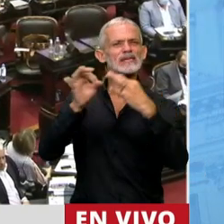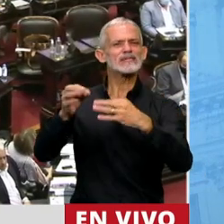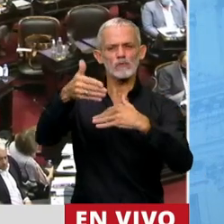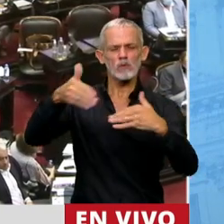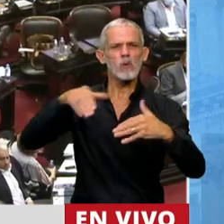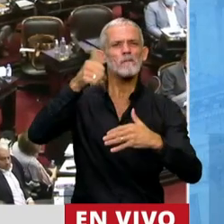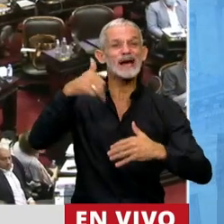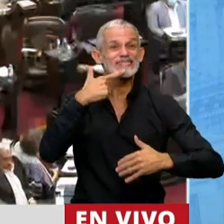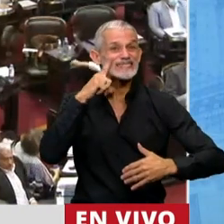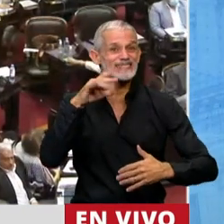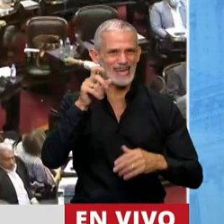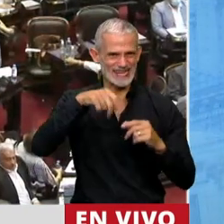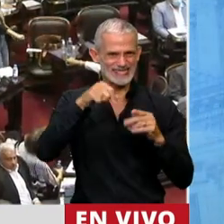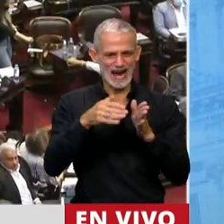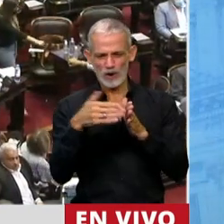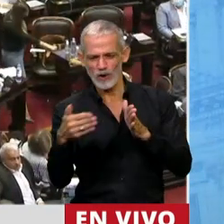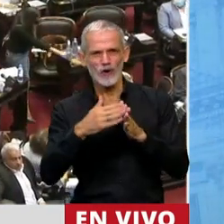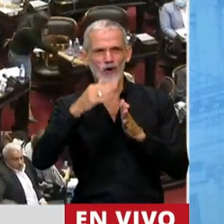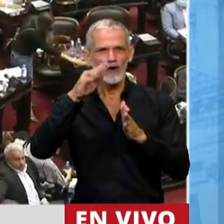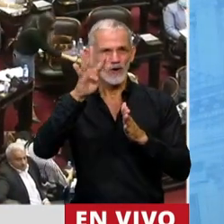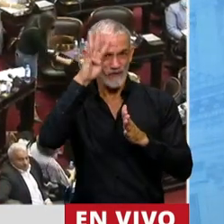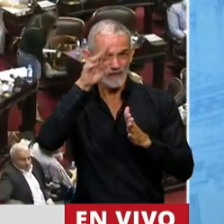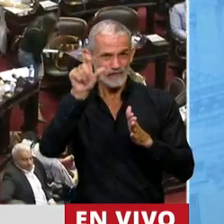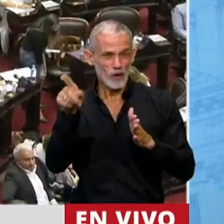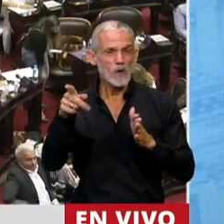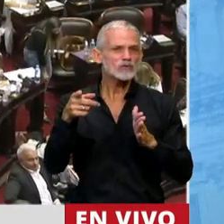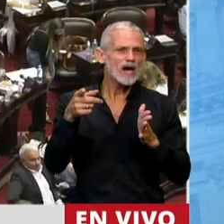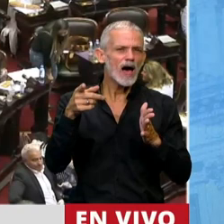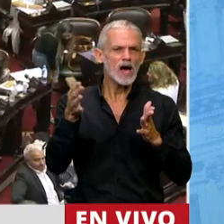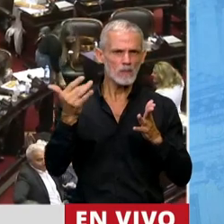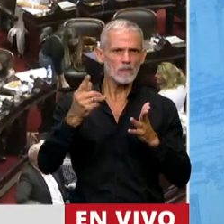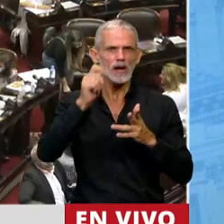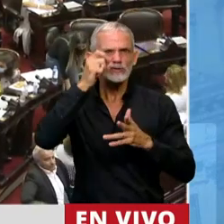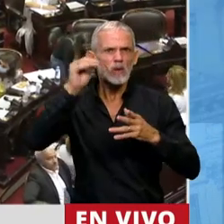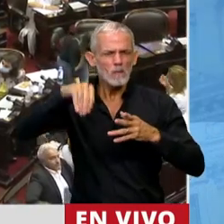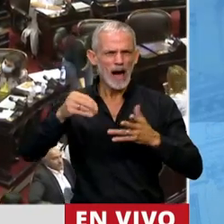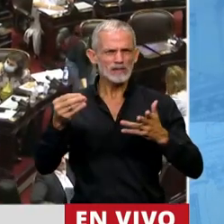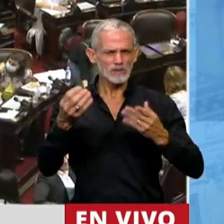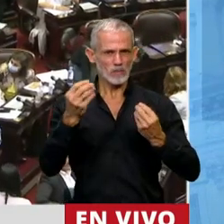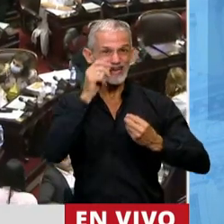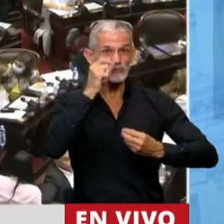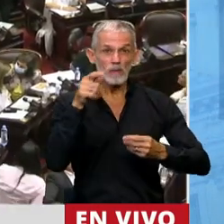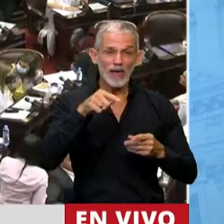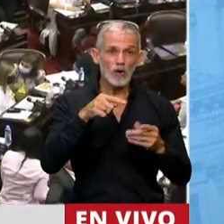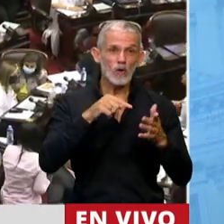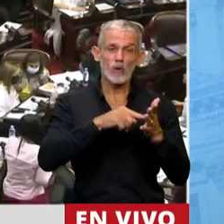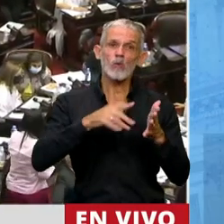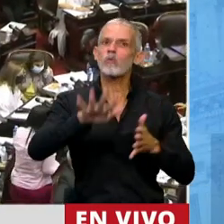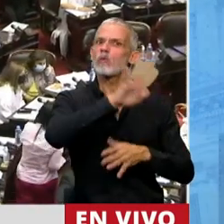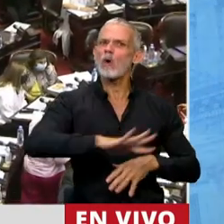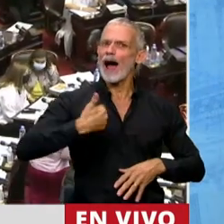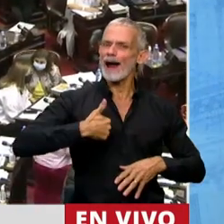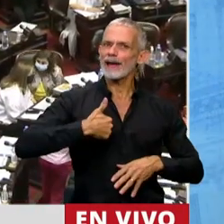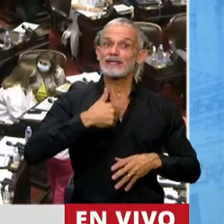Mansilla desde el Chaco para ingresar a Formosa. Nos pidieron que nos hagamos otro hisopado porque el hisopado que nos hacemos los ciudadanos en el resto del